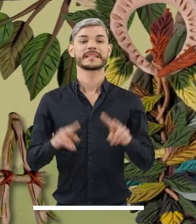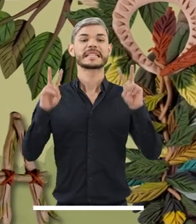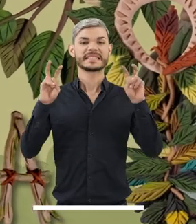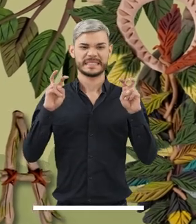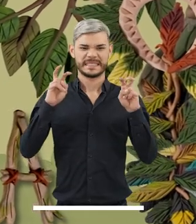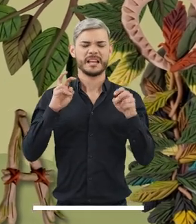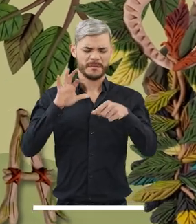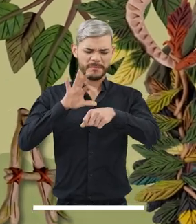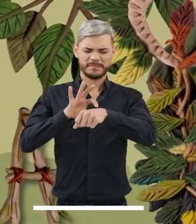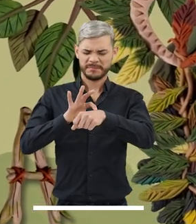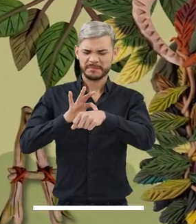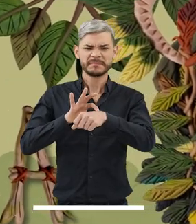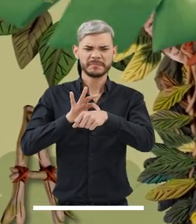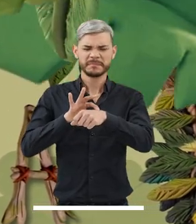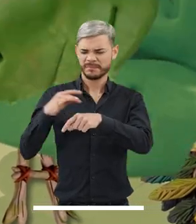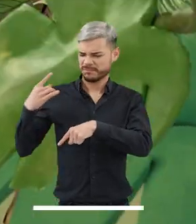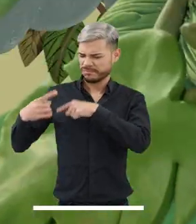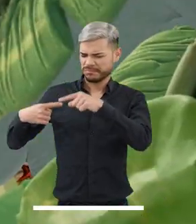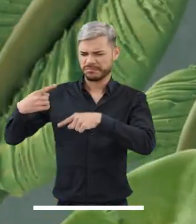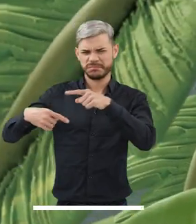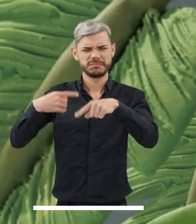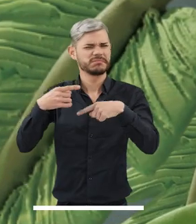La medicina tradicional